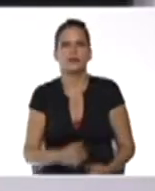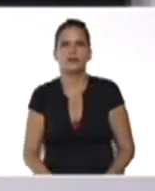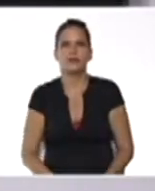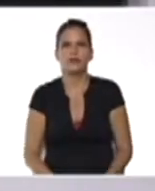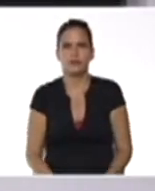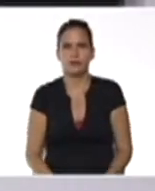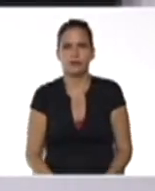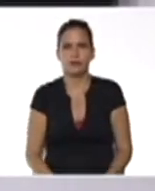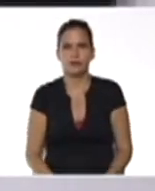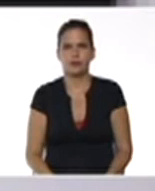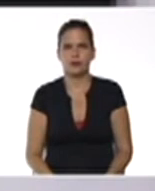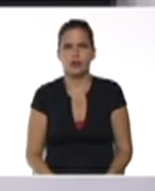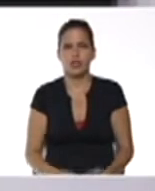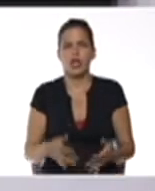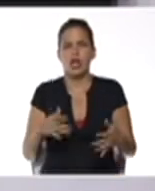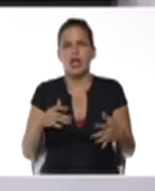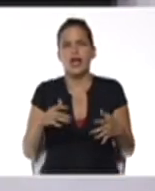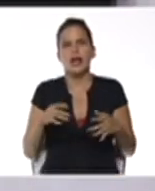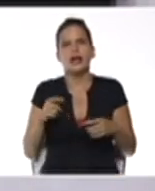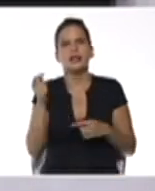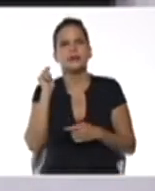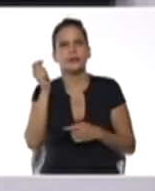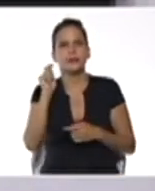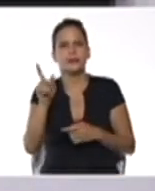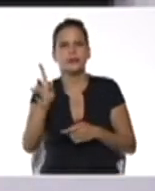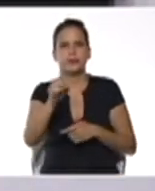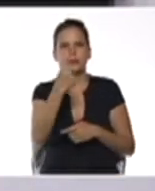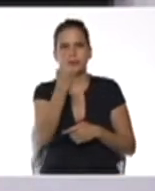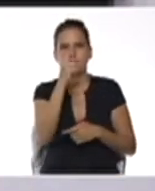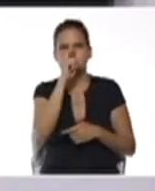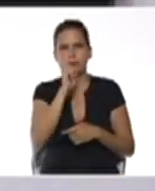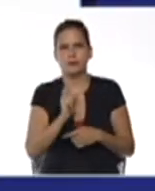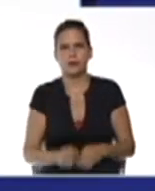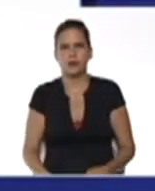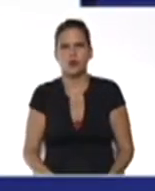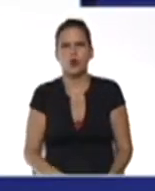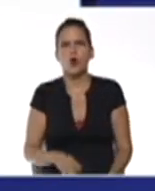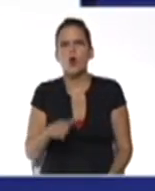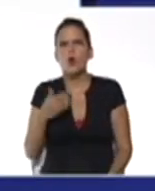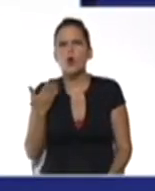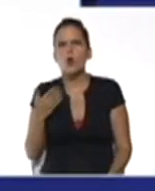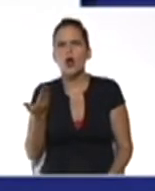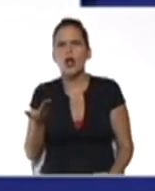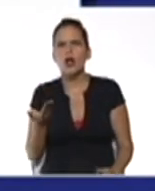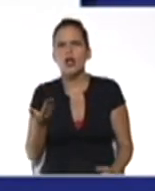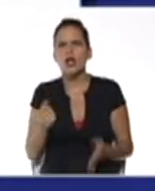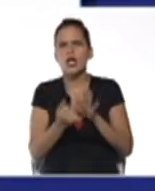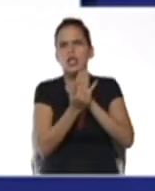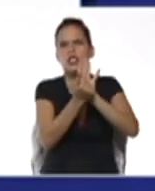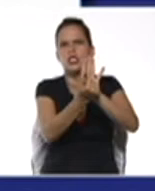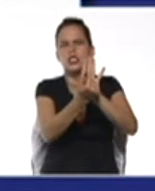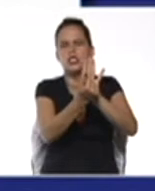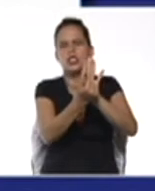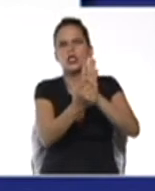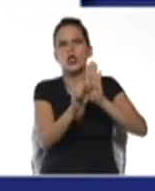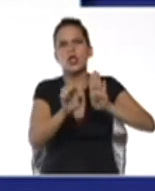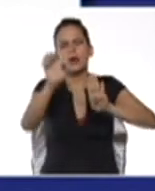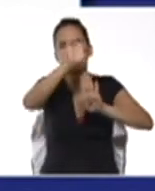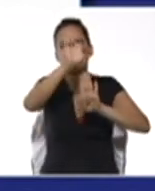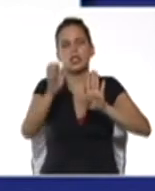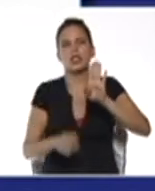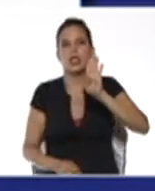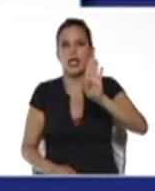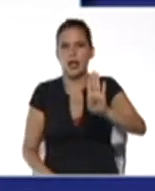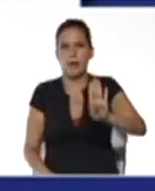Continuemos con las actividades evaluativas para primer año. ¿Cuál es el signo de la potencia en el que la base es